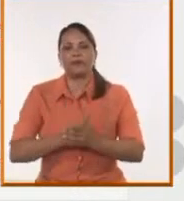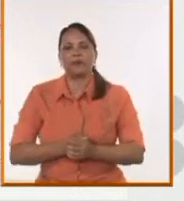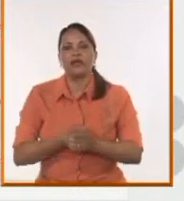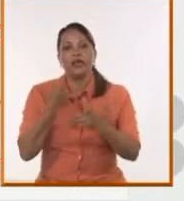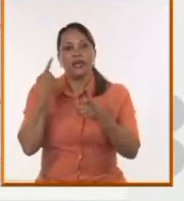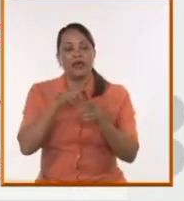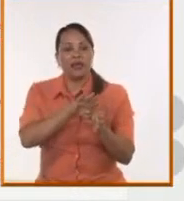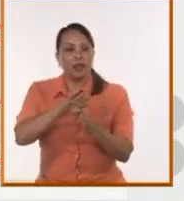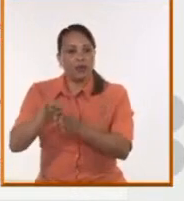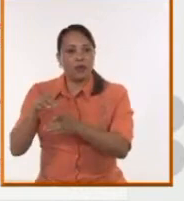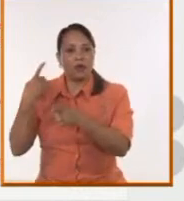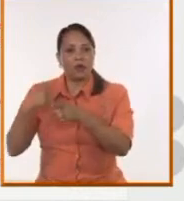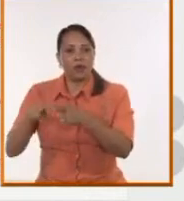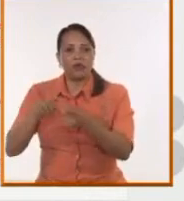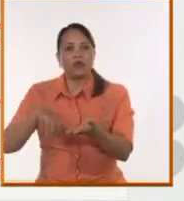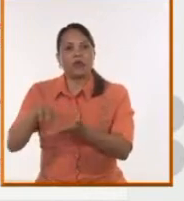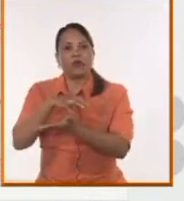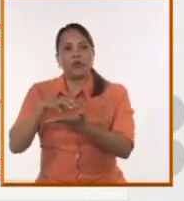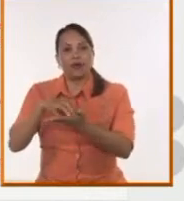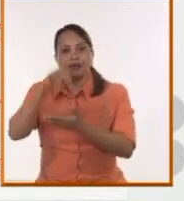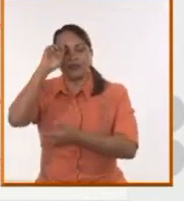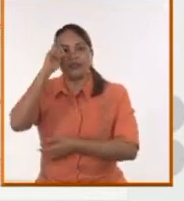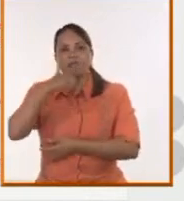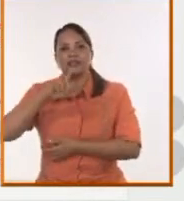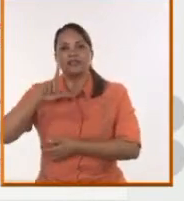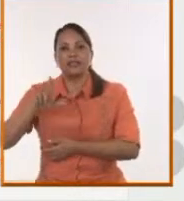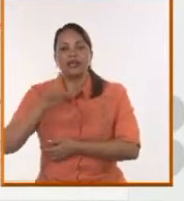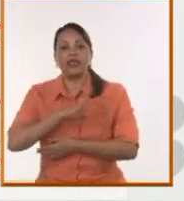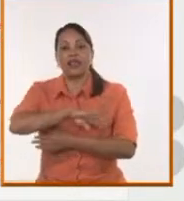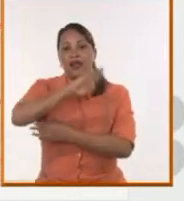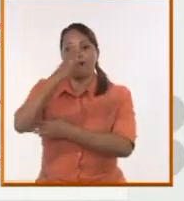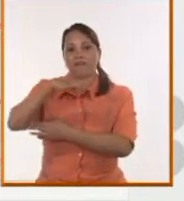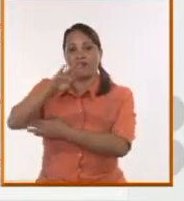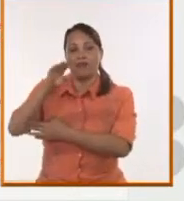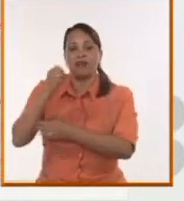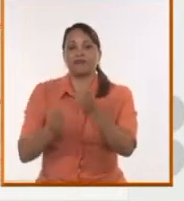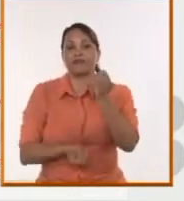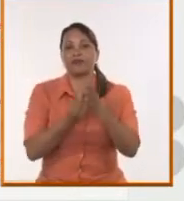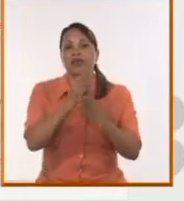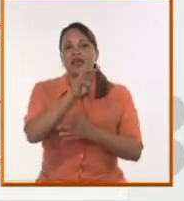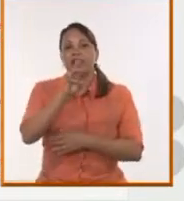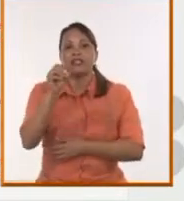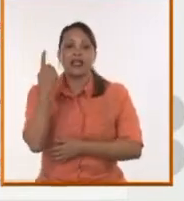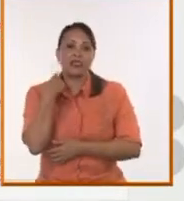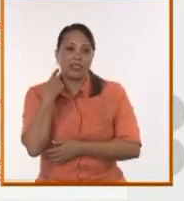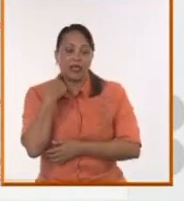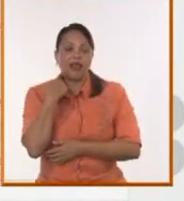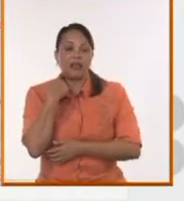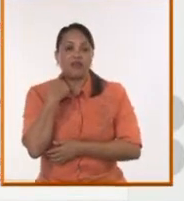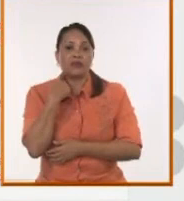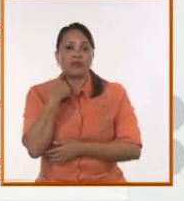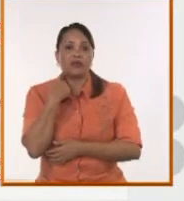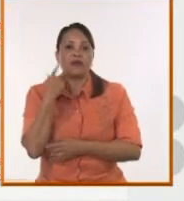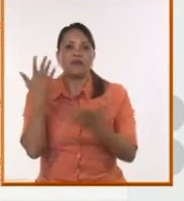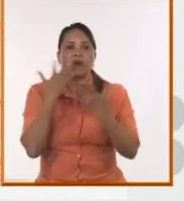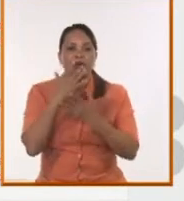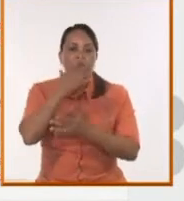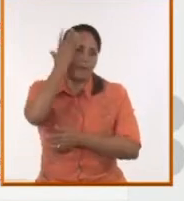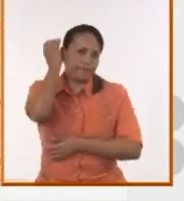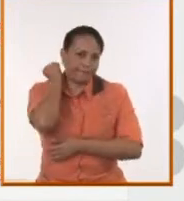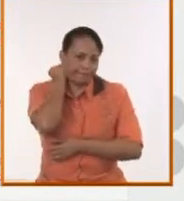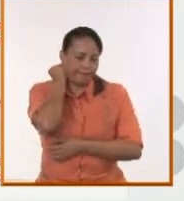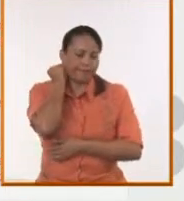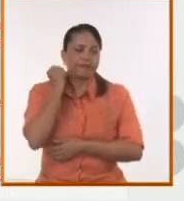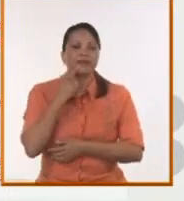Salvador se llegó hasta el Centro de Desarrollo de la Montaña, fundado hace 30 años por el general de ejército Raúl Castro Rusco, un gran potencial